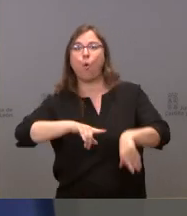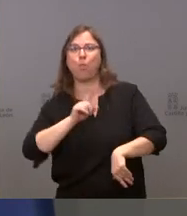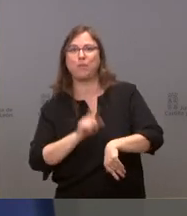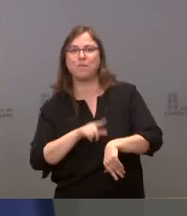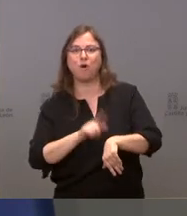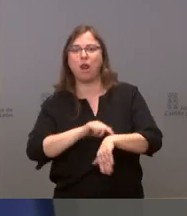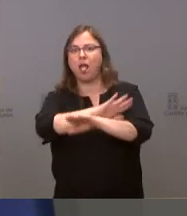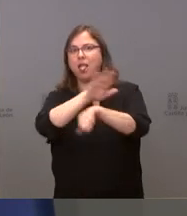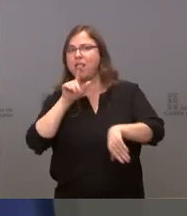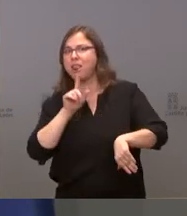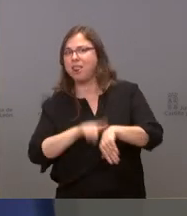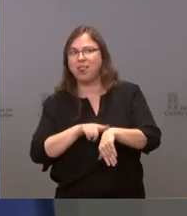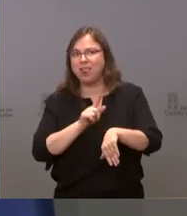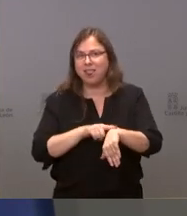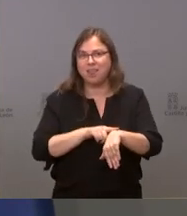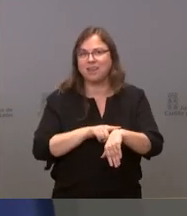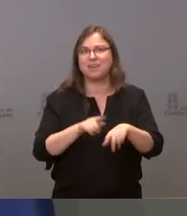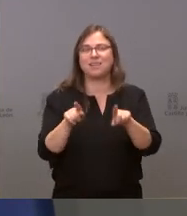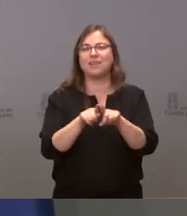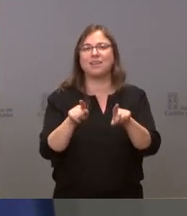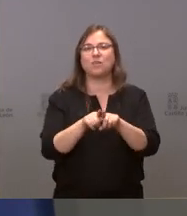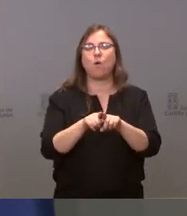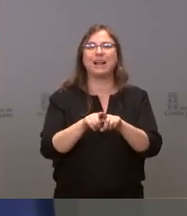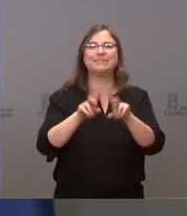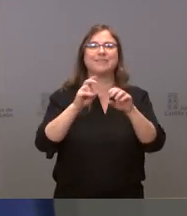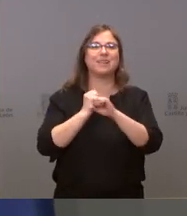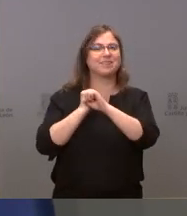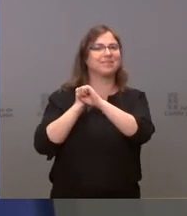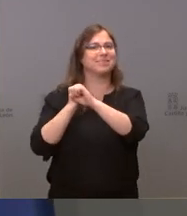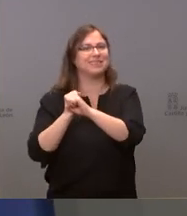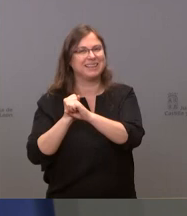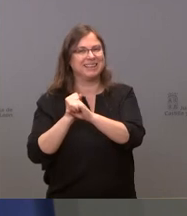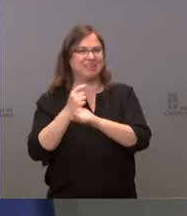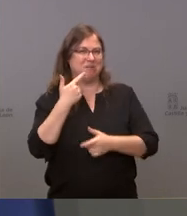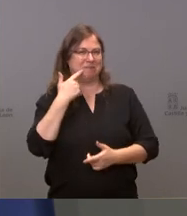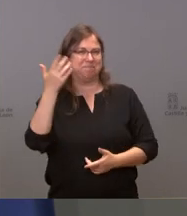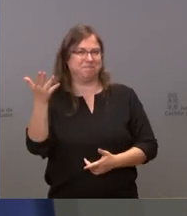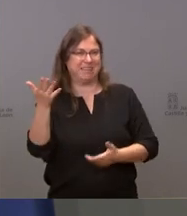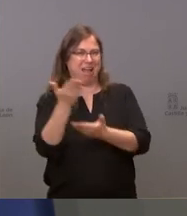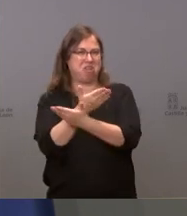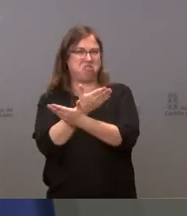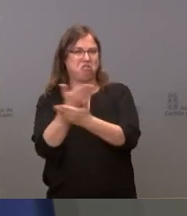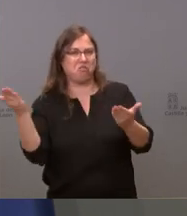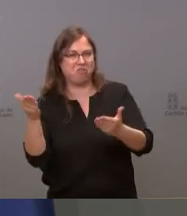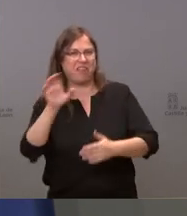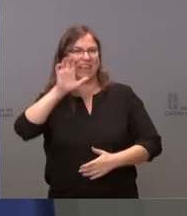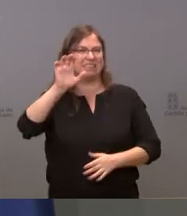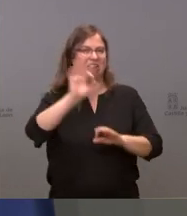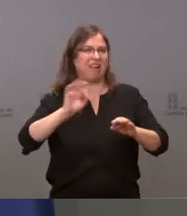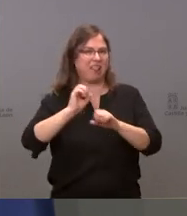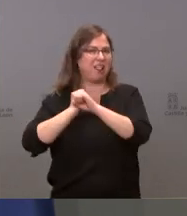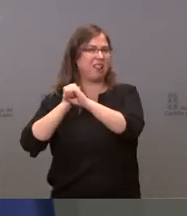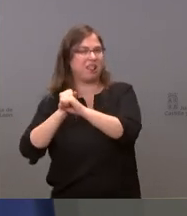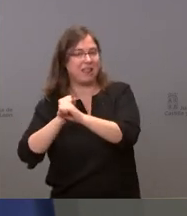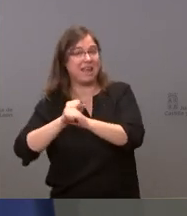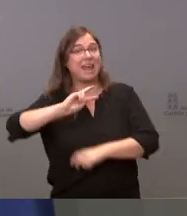último segundo, colgando, como siempre, de la parte que menos cree en el Estado de todas. Que se tiene que aprobar en una